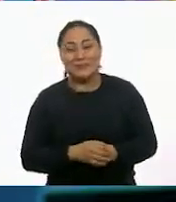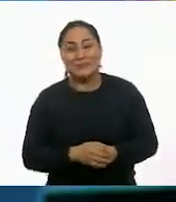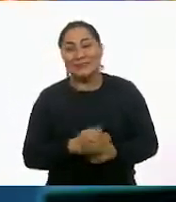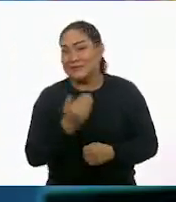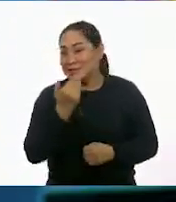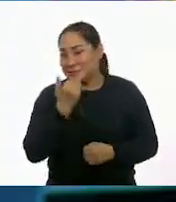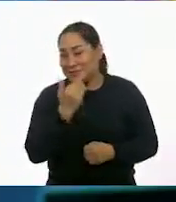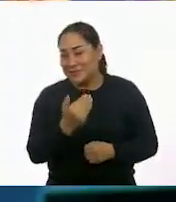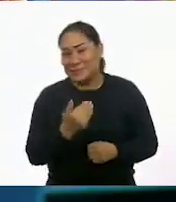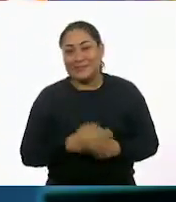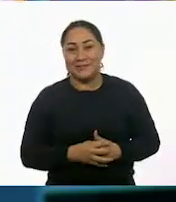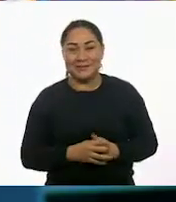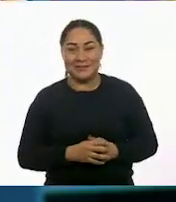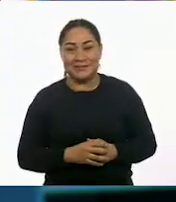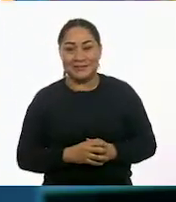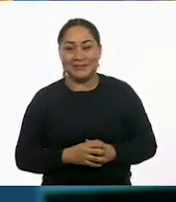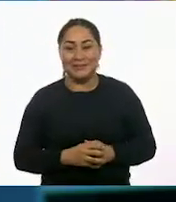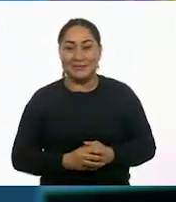¡Muy bien!